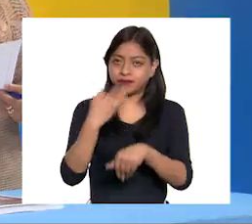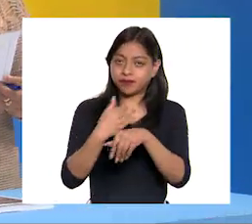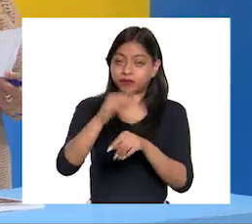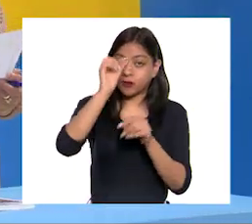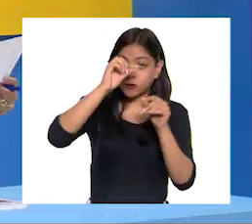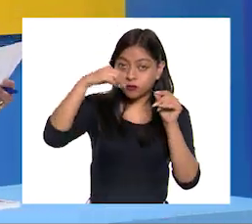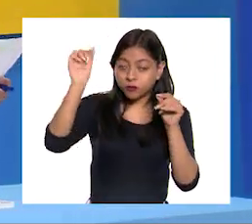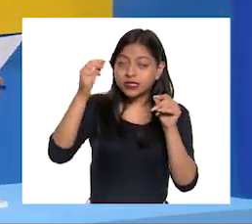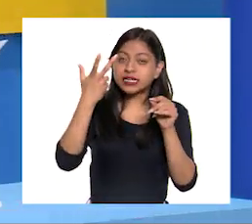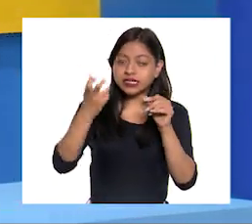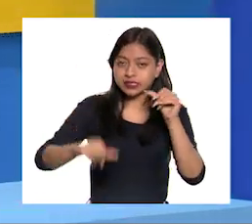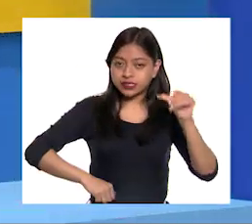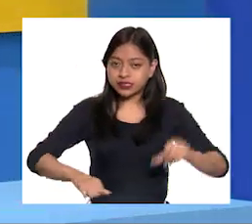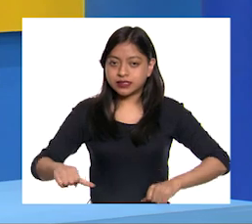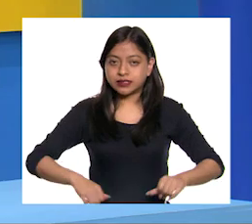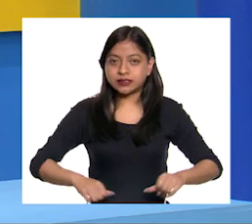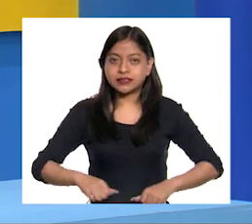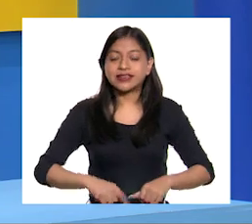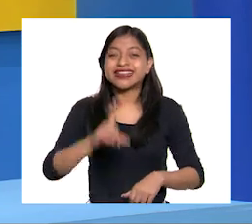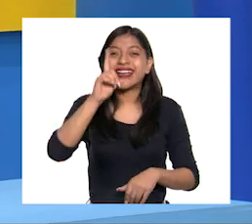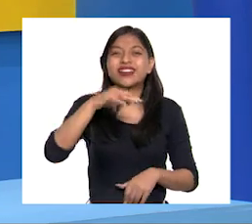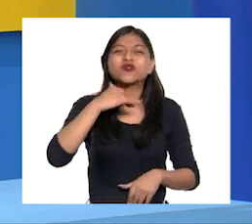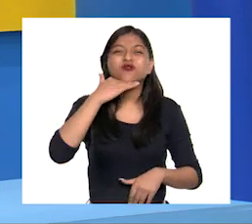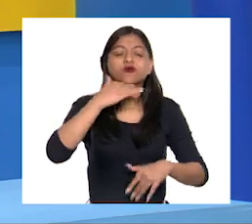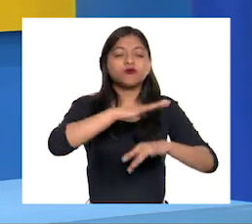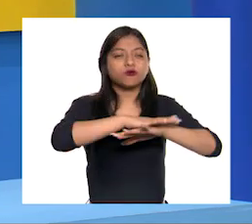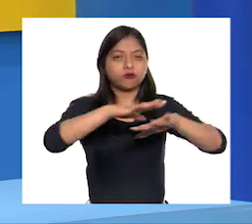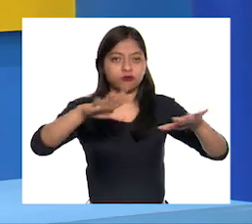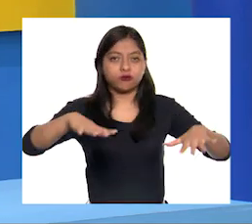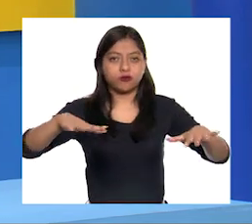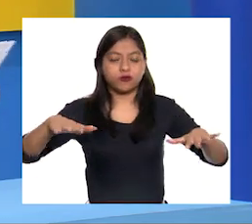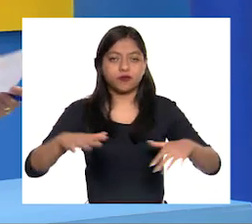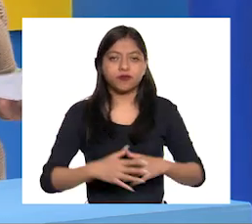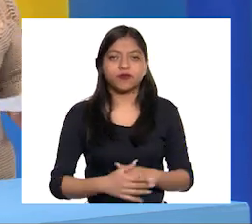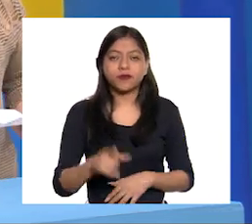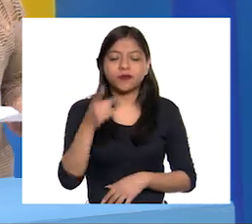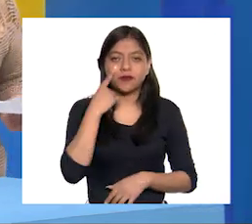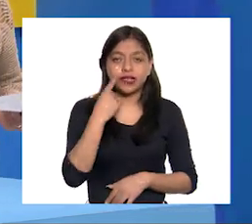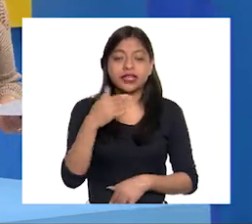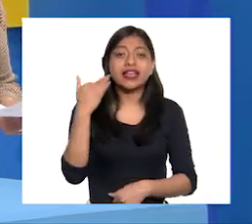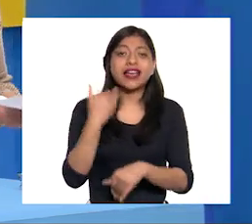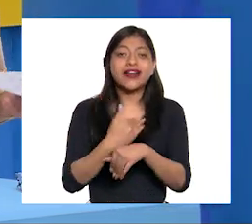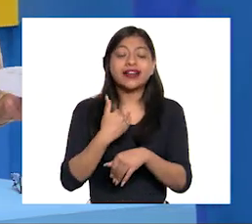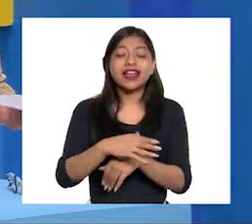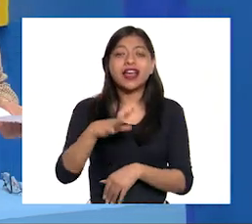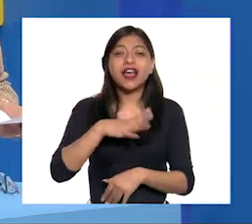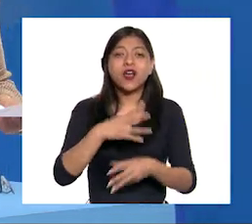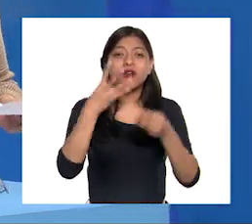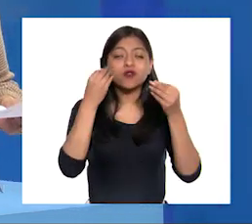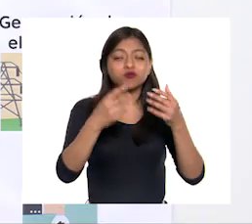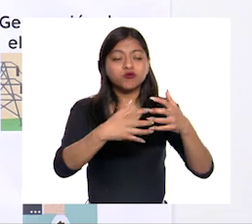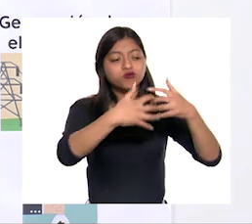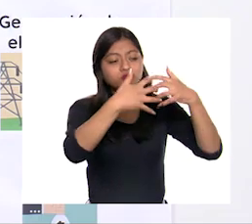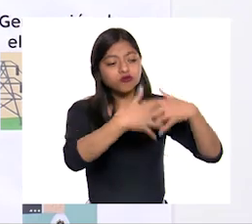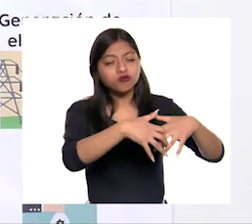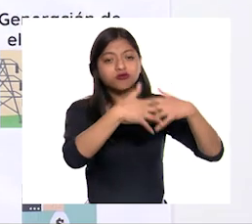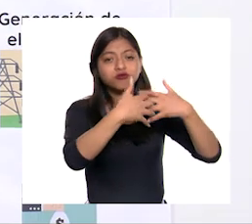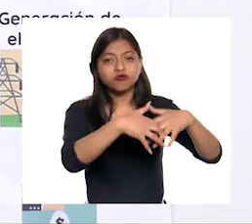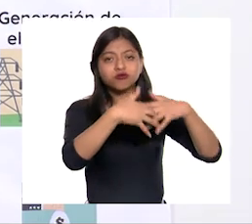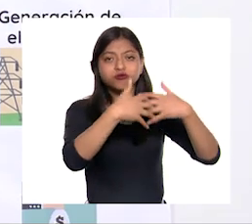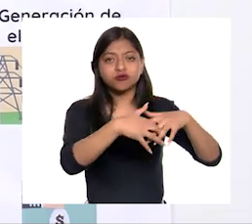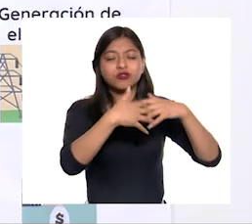algunas de estas actividades que contaminan y que las mencionamos Ale, muchas industrias y plantas generadoras de energía